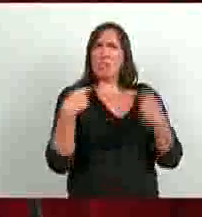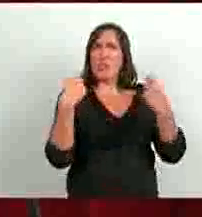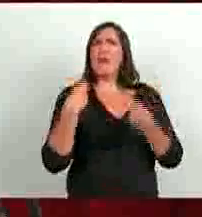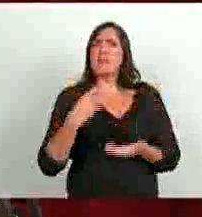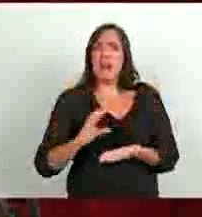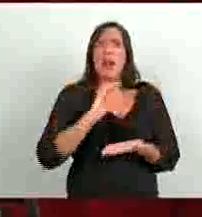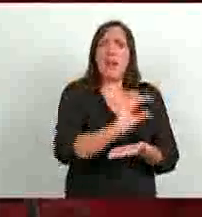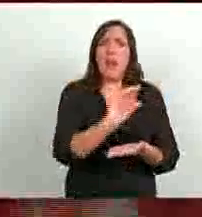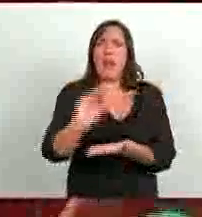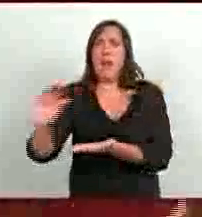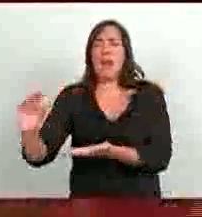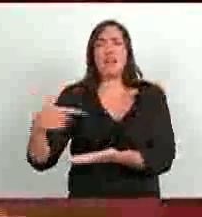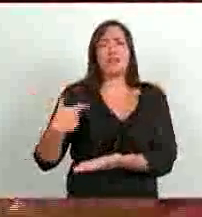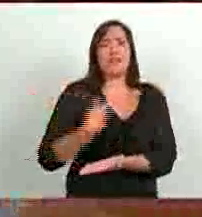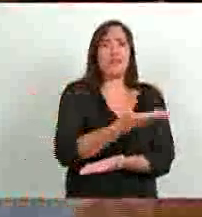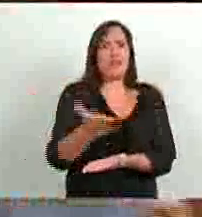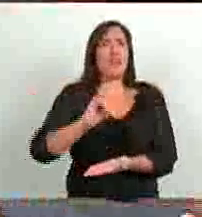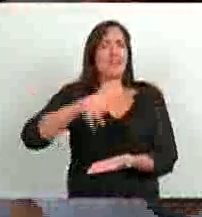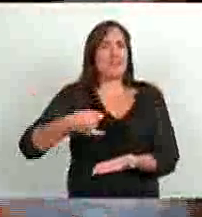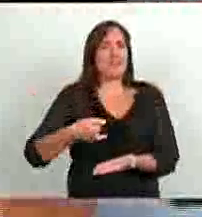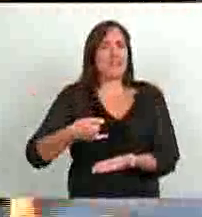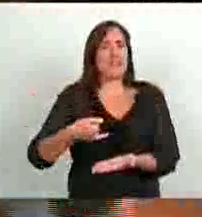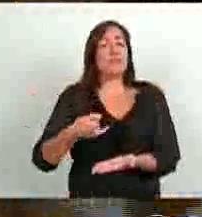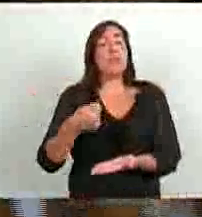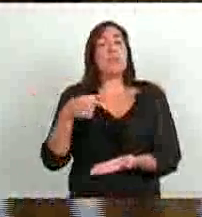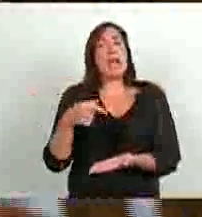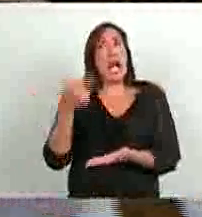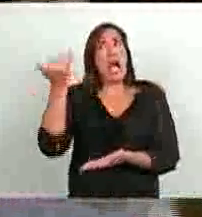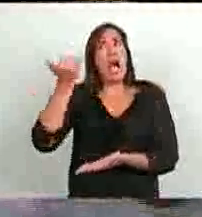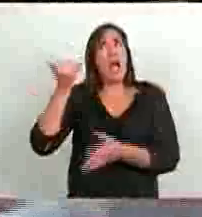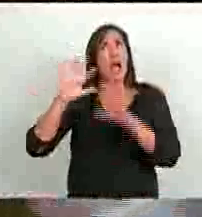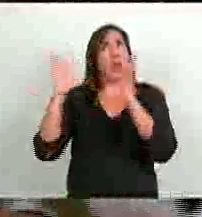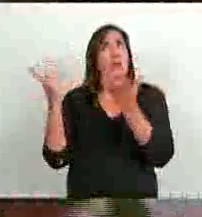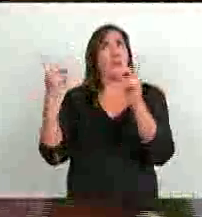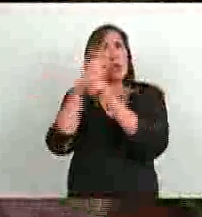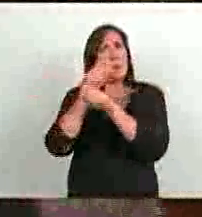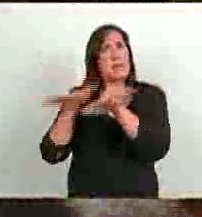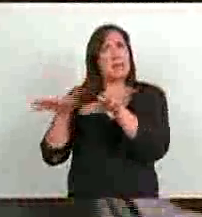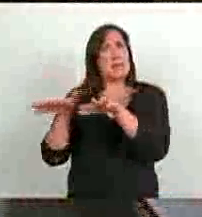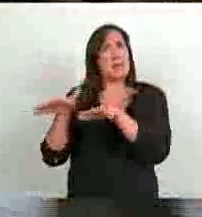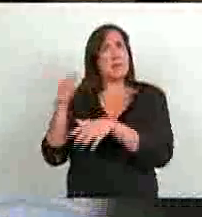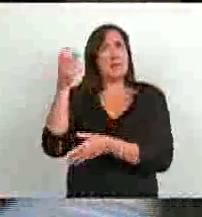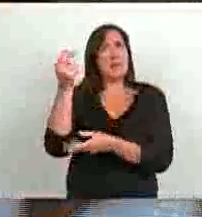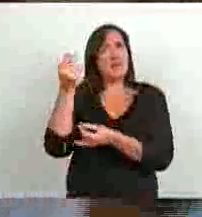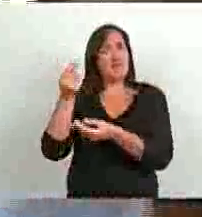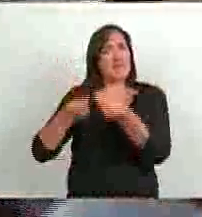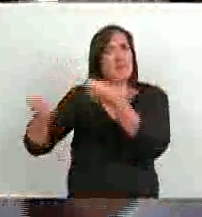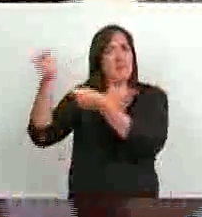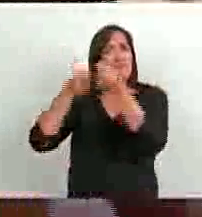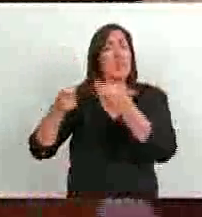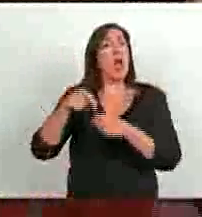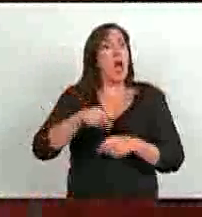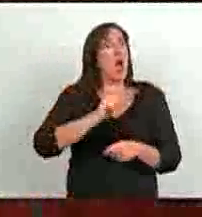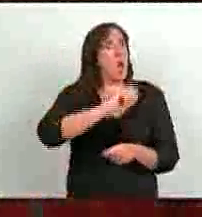Y a pesar de la crisis financiera, a pesar de este incremento sustancial de